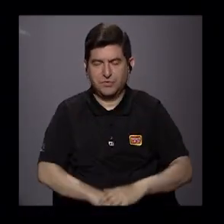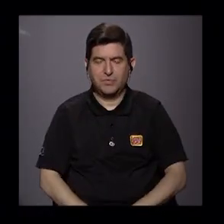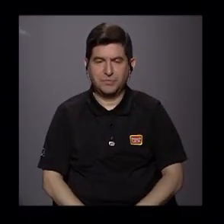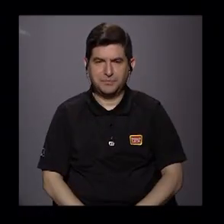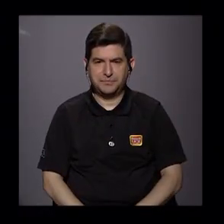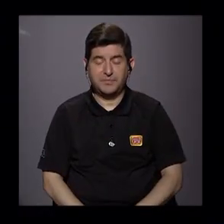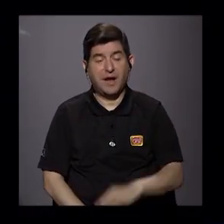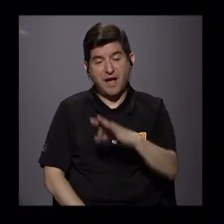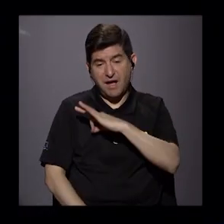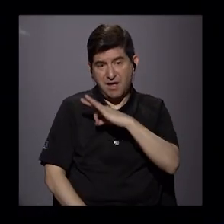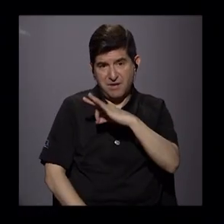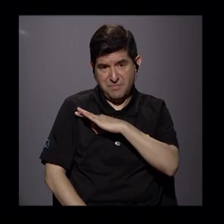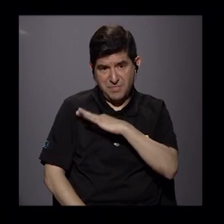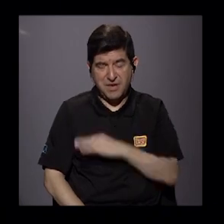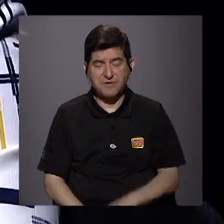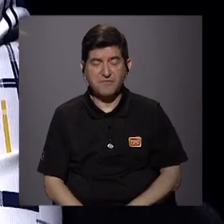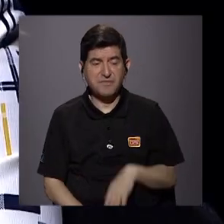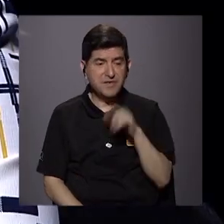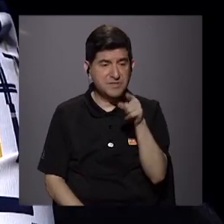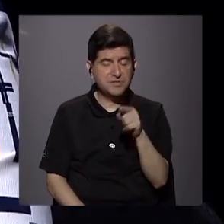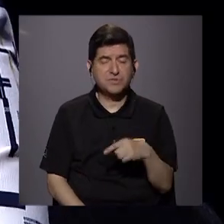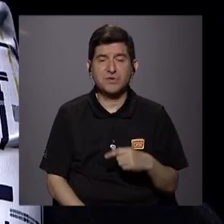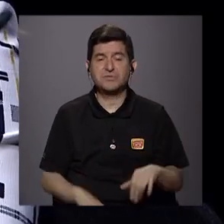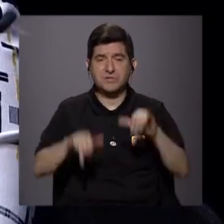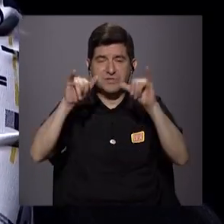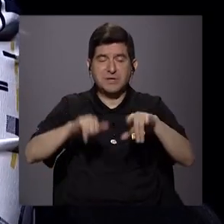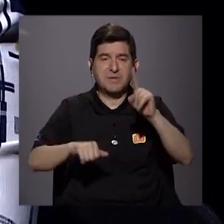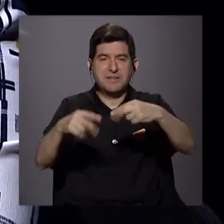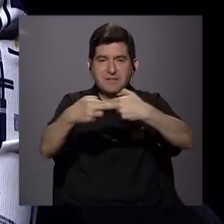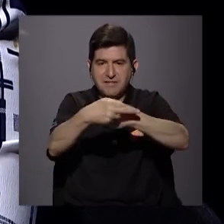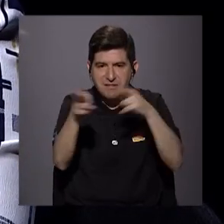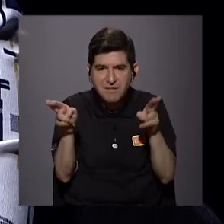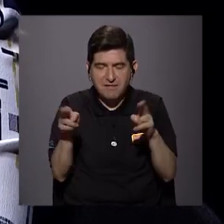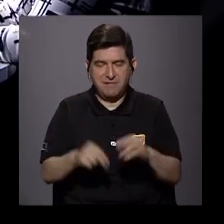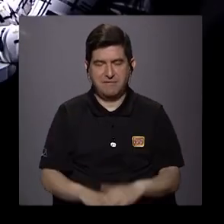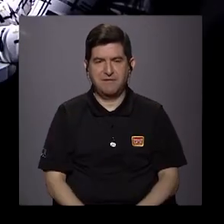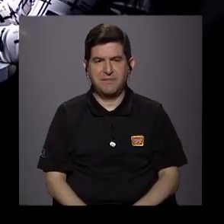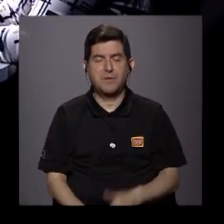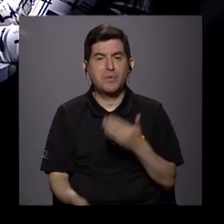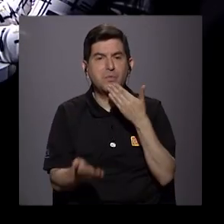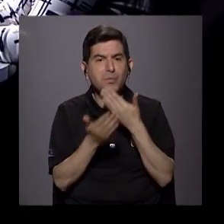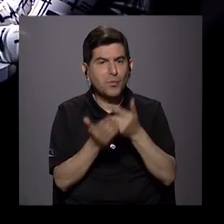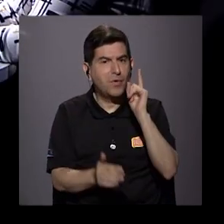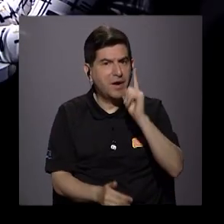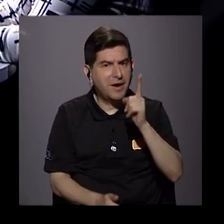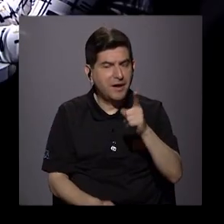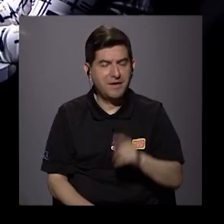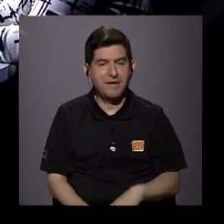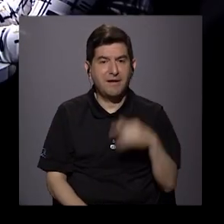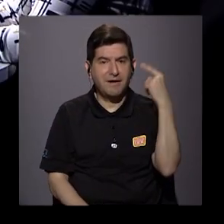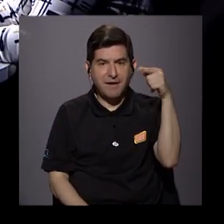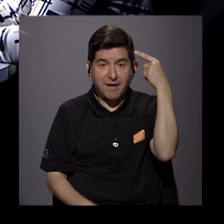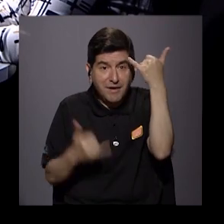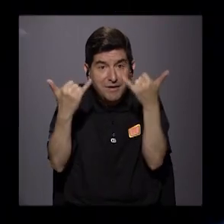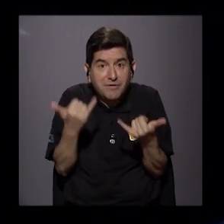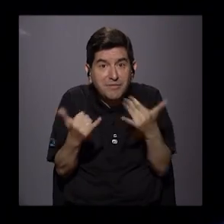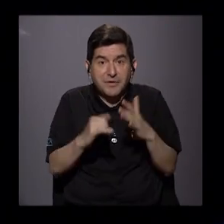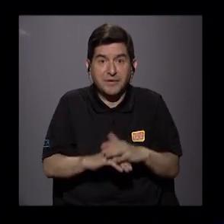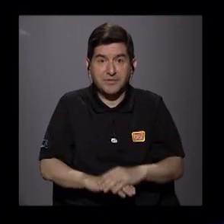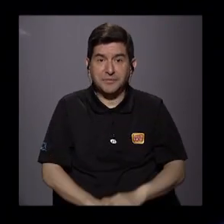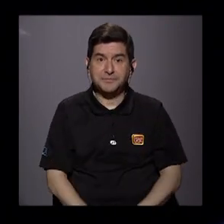beneficios de la inversión extranjera que se concentran en una región. Tenemos... Qué buena esa regañada que le está pegando usted al Estado en este momento.